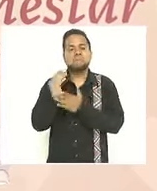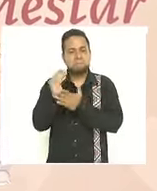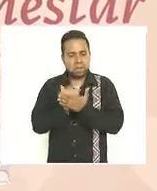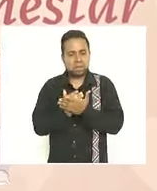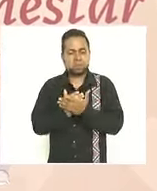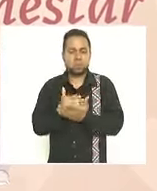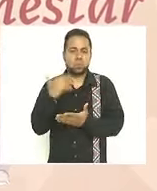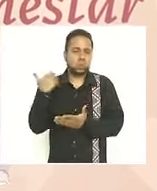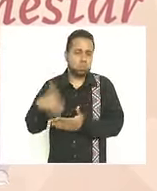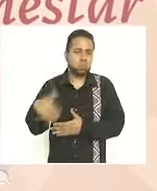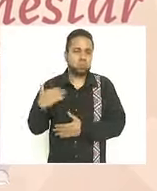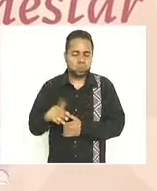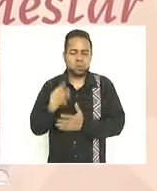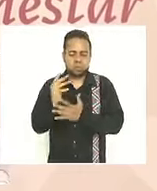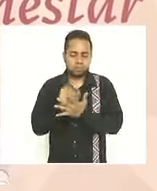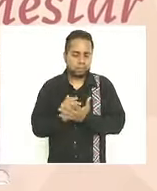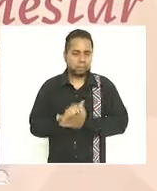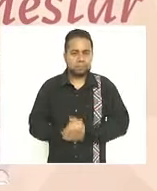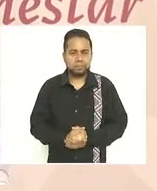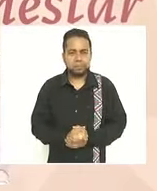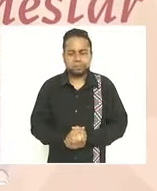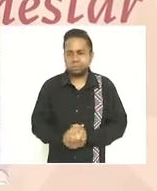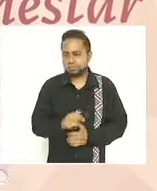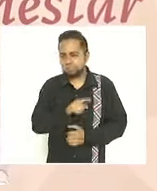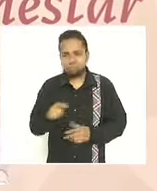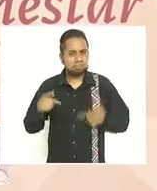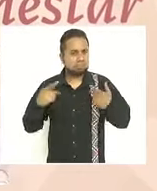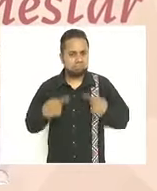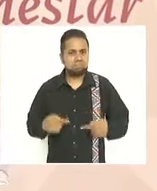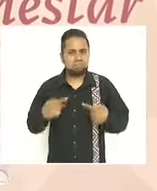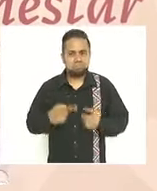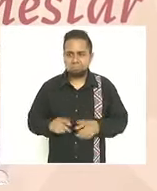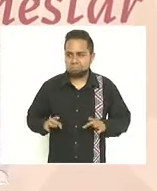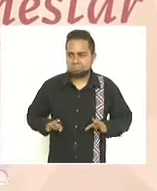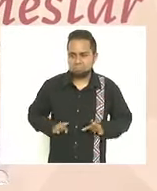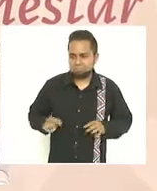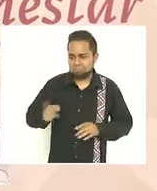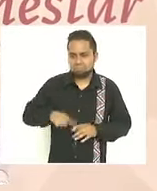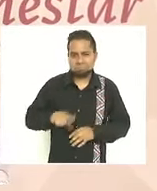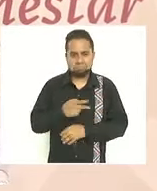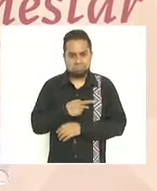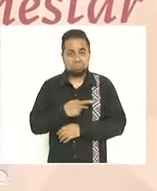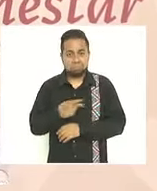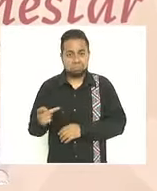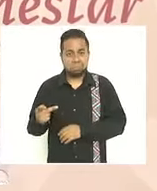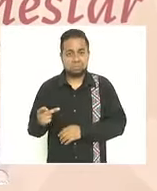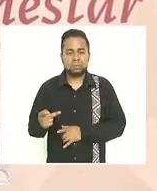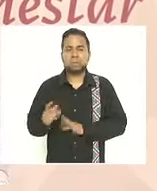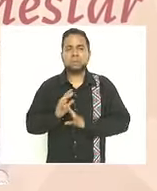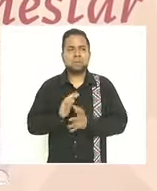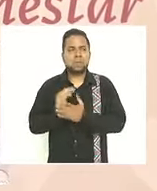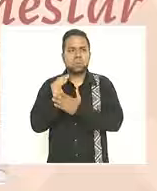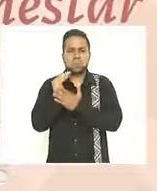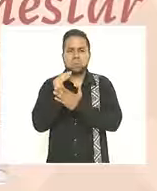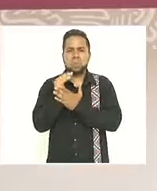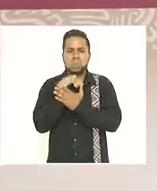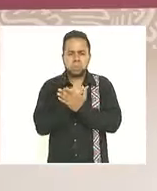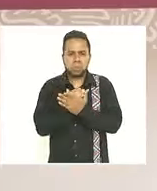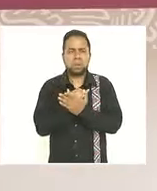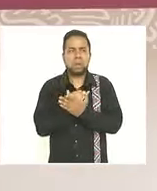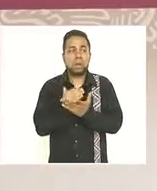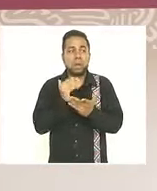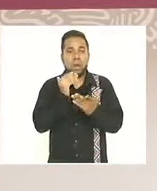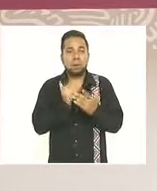significativamente las personas que viven en condiciones de pobreza disminuyeron y